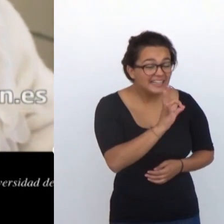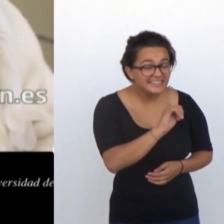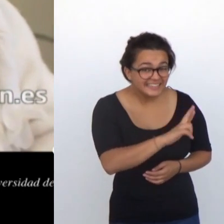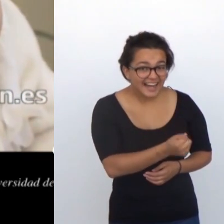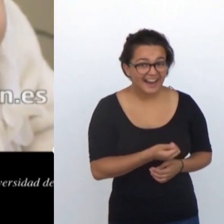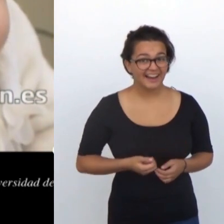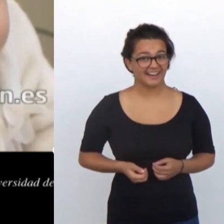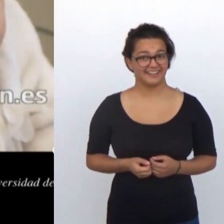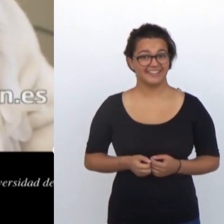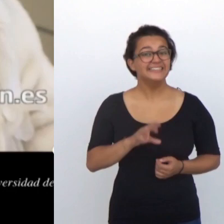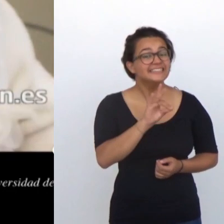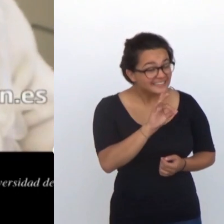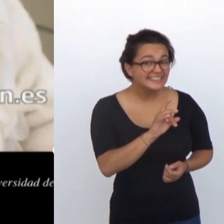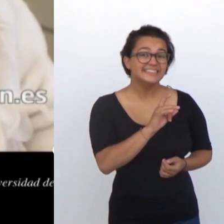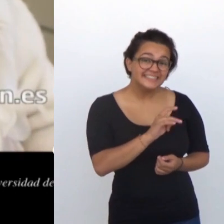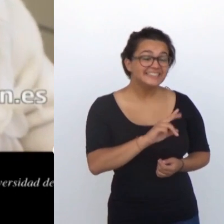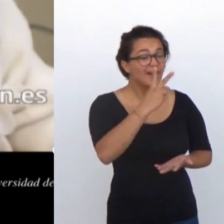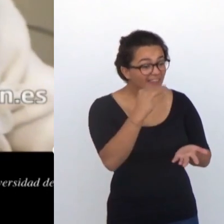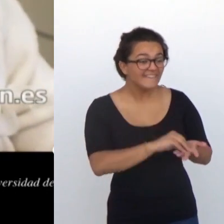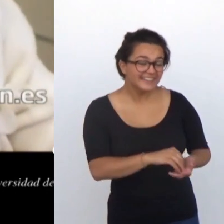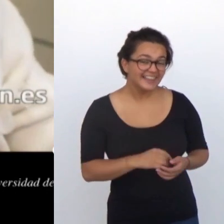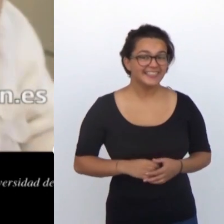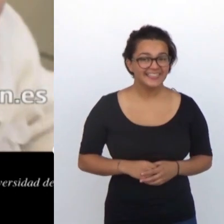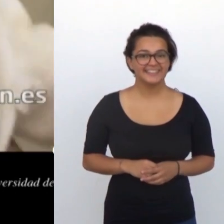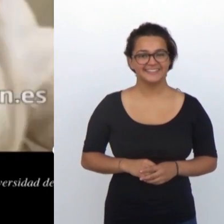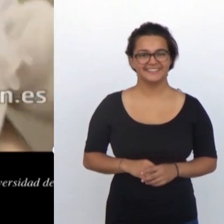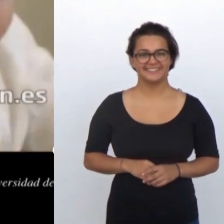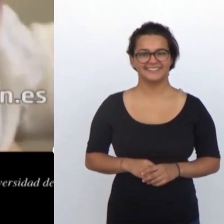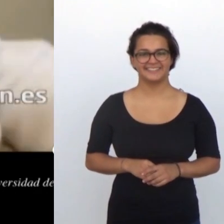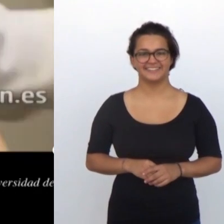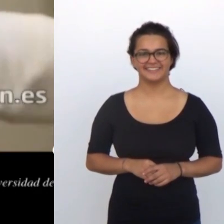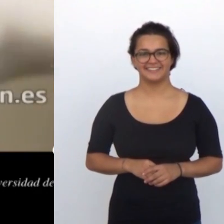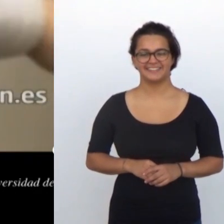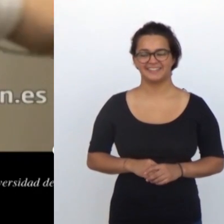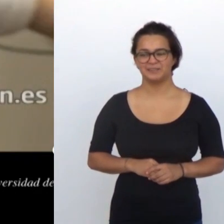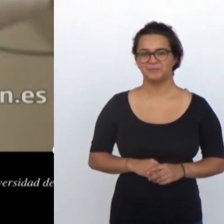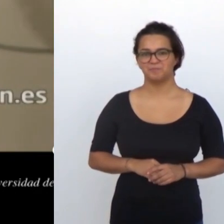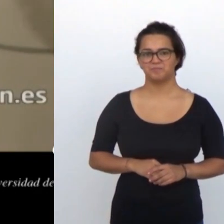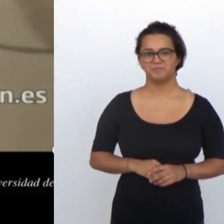Hola chica. Sí, la segunda vez. A ver.